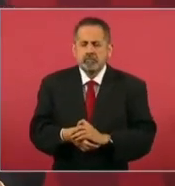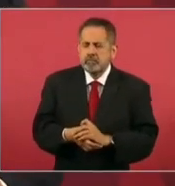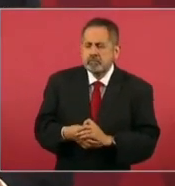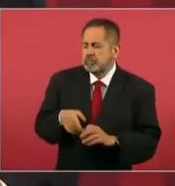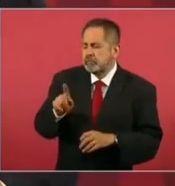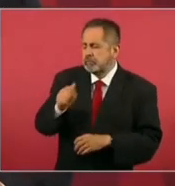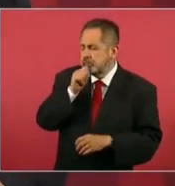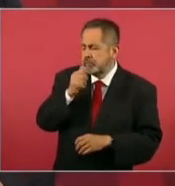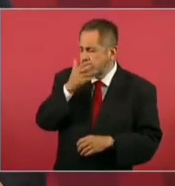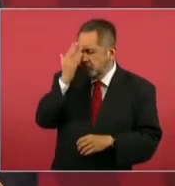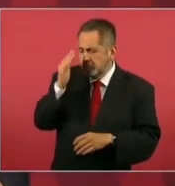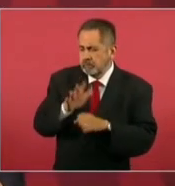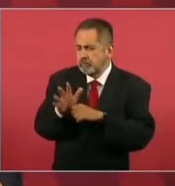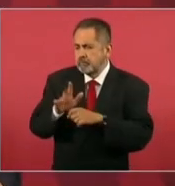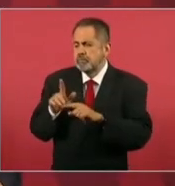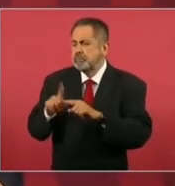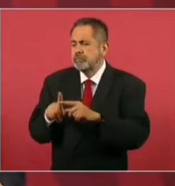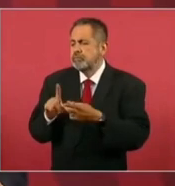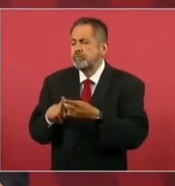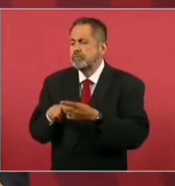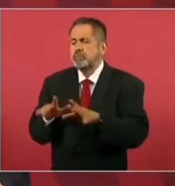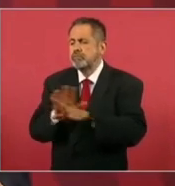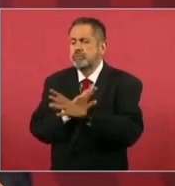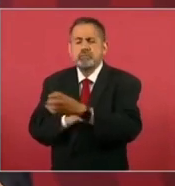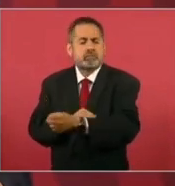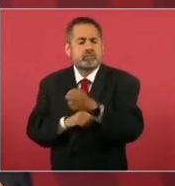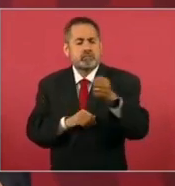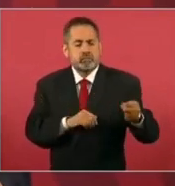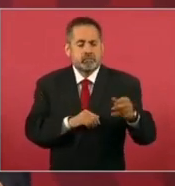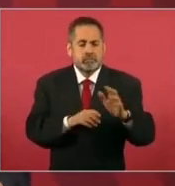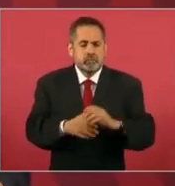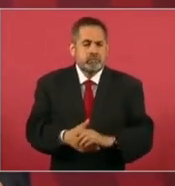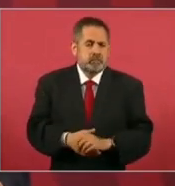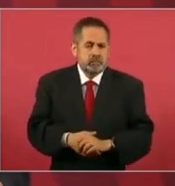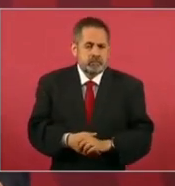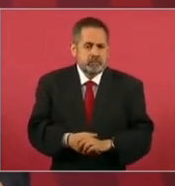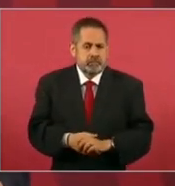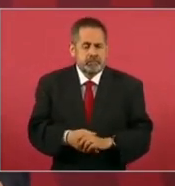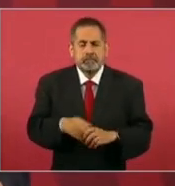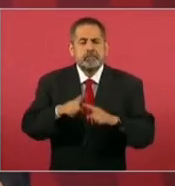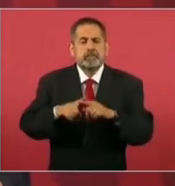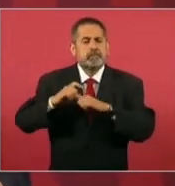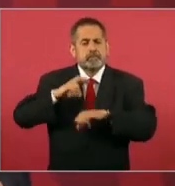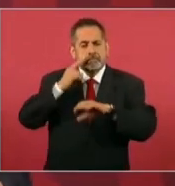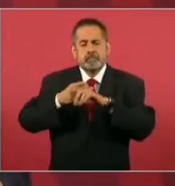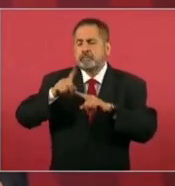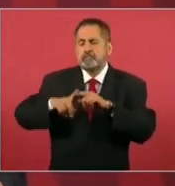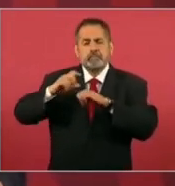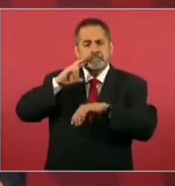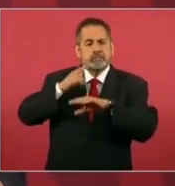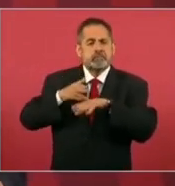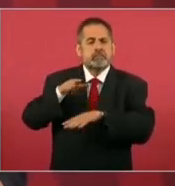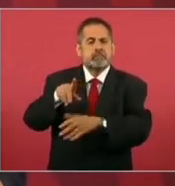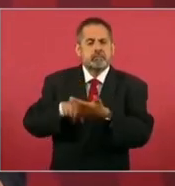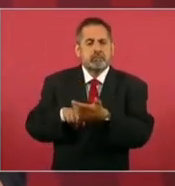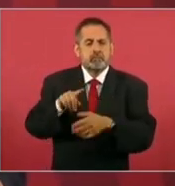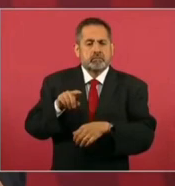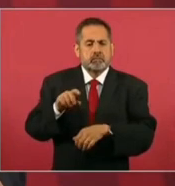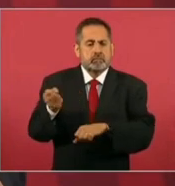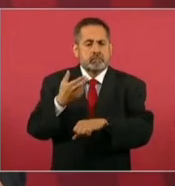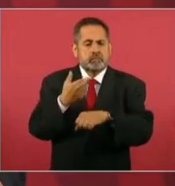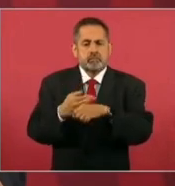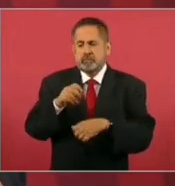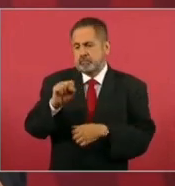exactamente, porque esto lo trató el secretario de